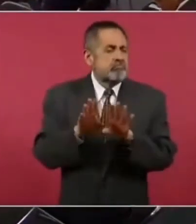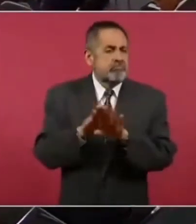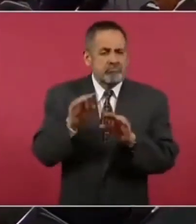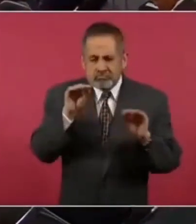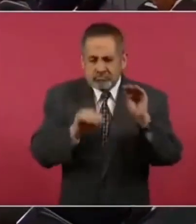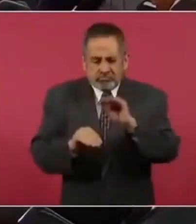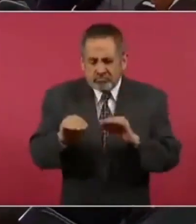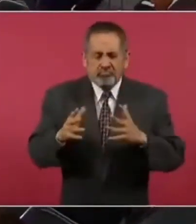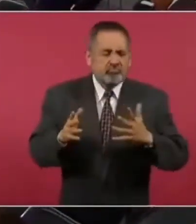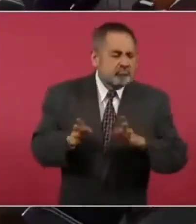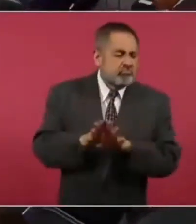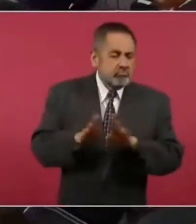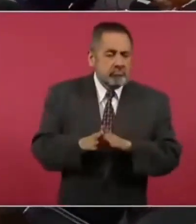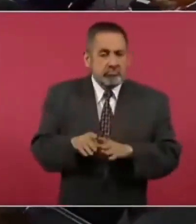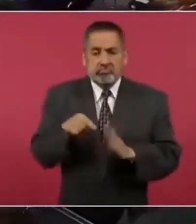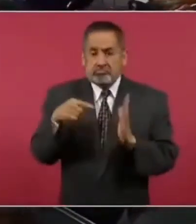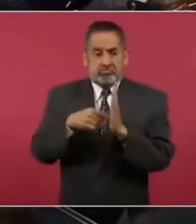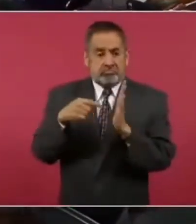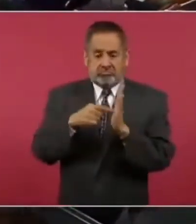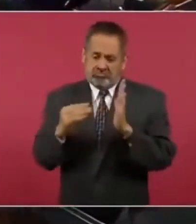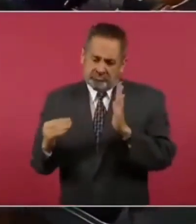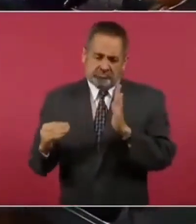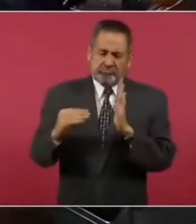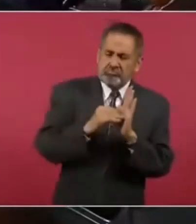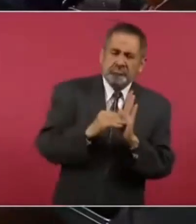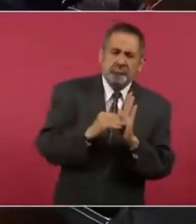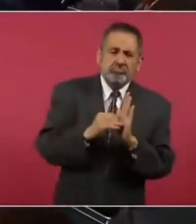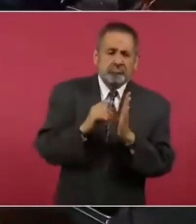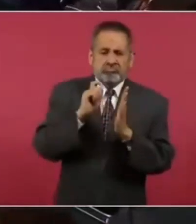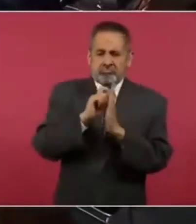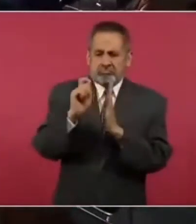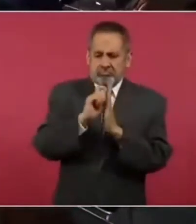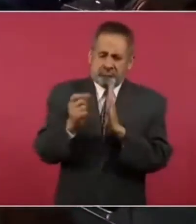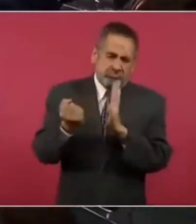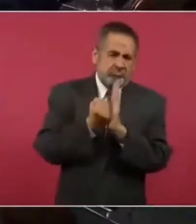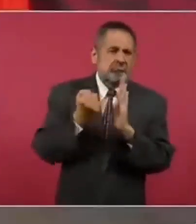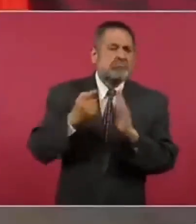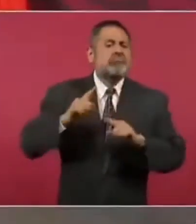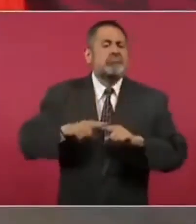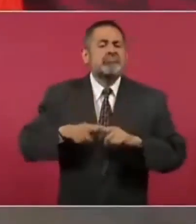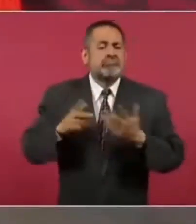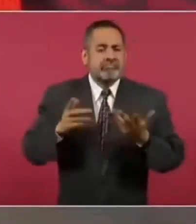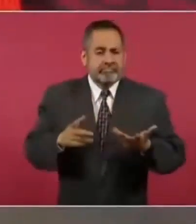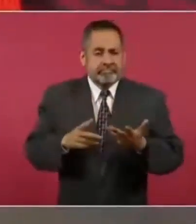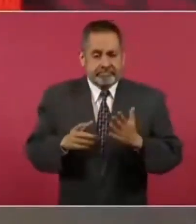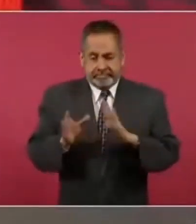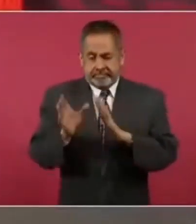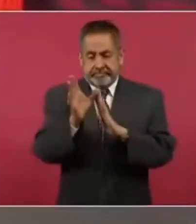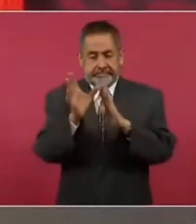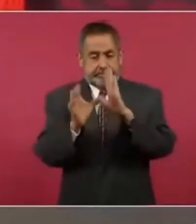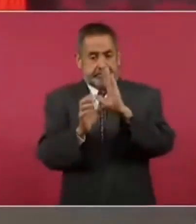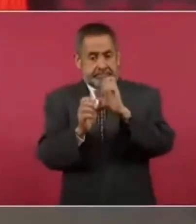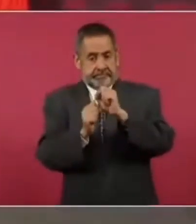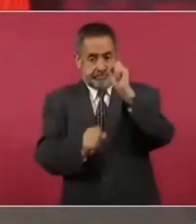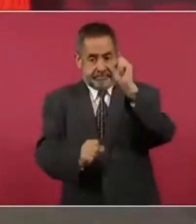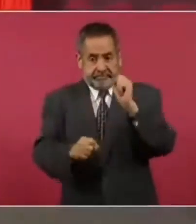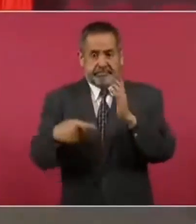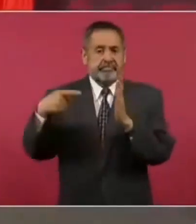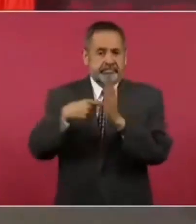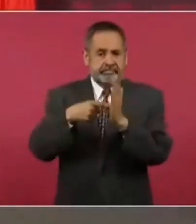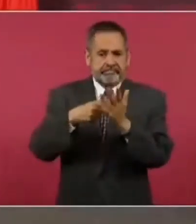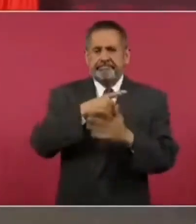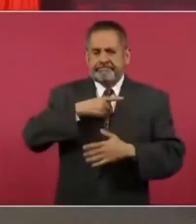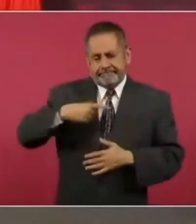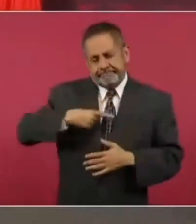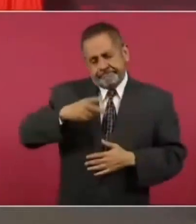se establece de que la Constitución se iba a